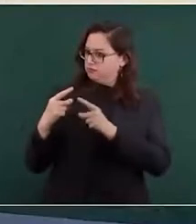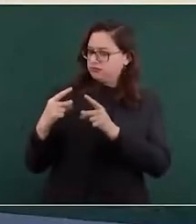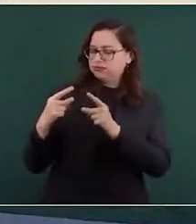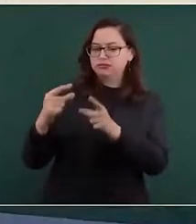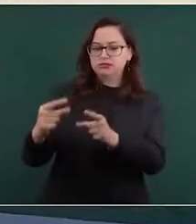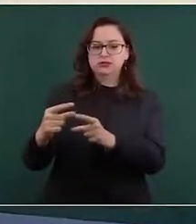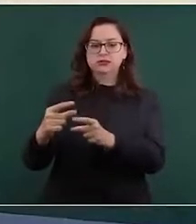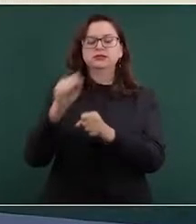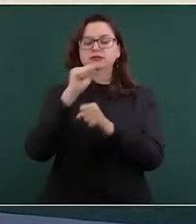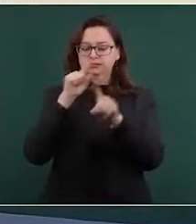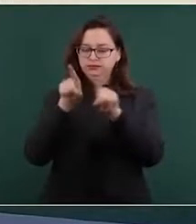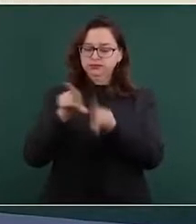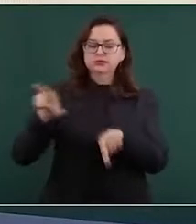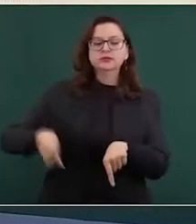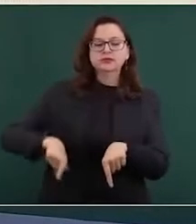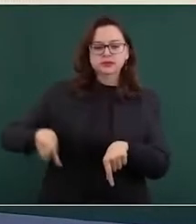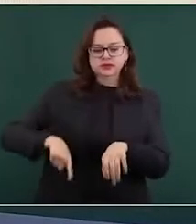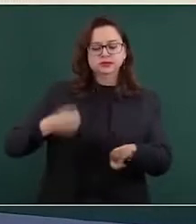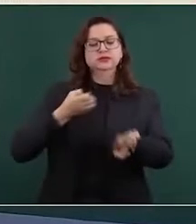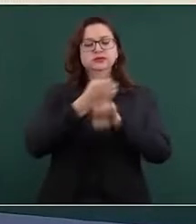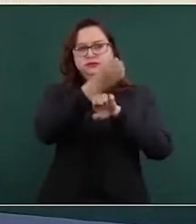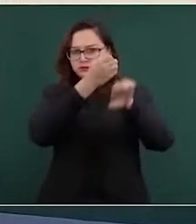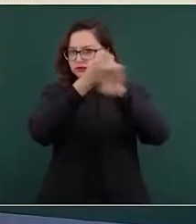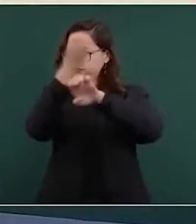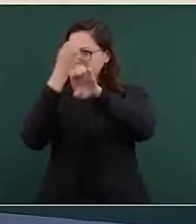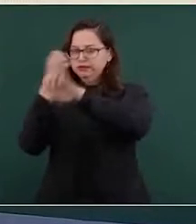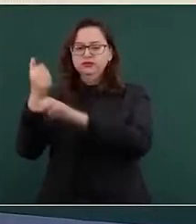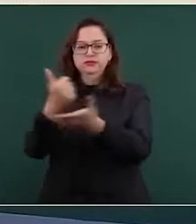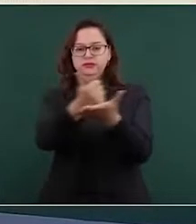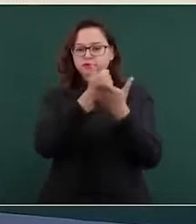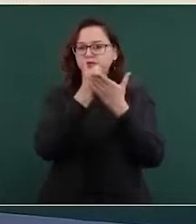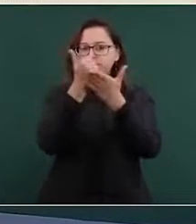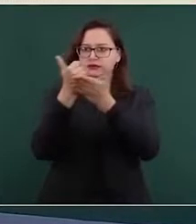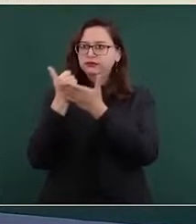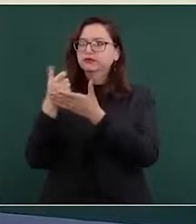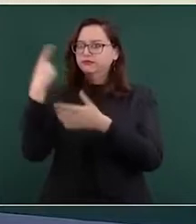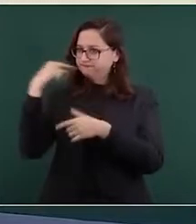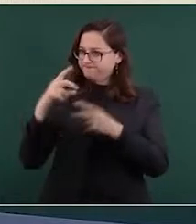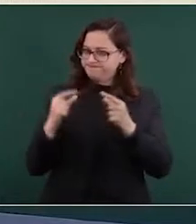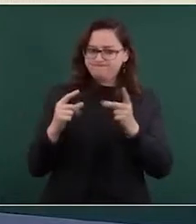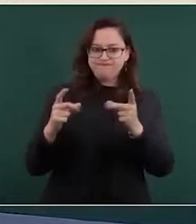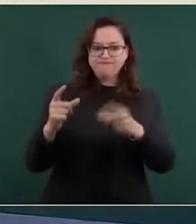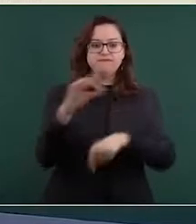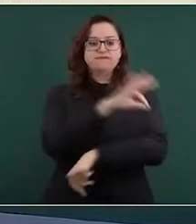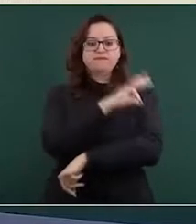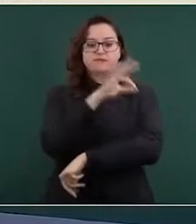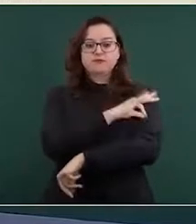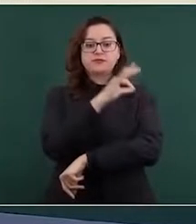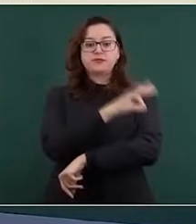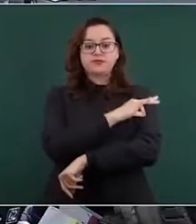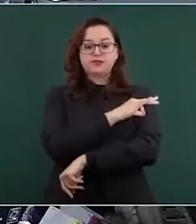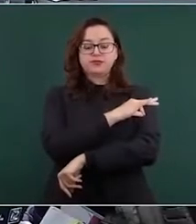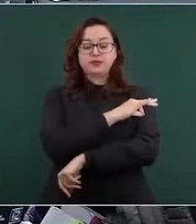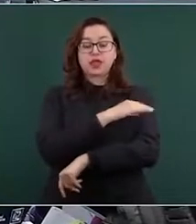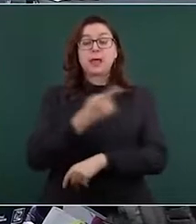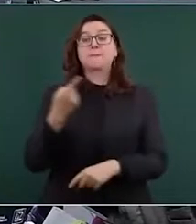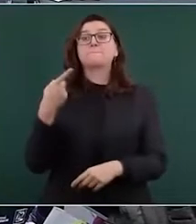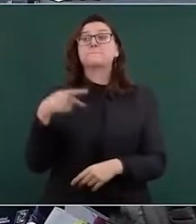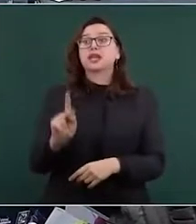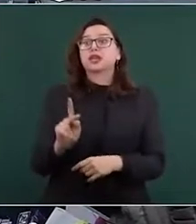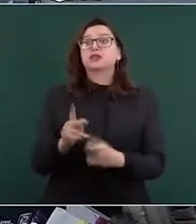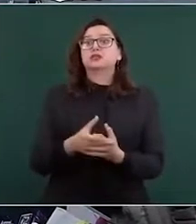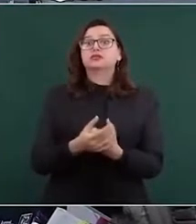El gobierno del Estado, los gobiernos estatales están ayudando, pero estamos hablando